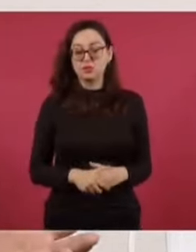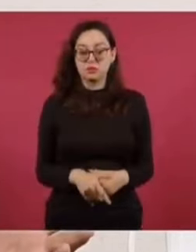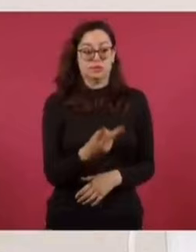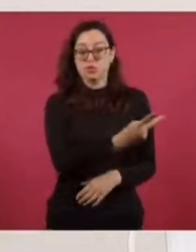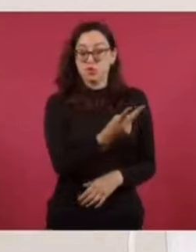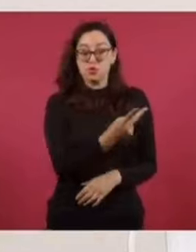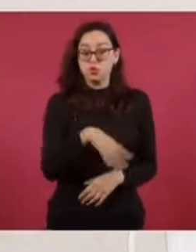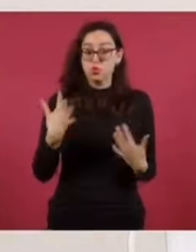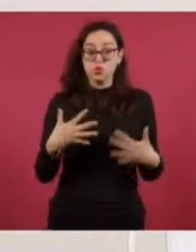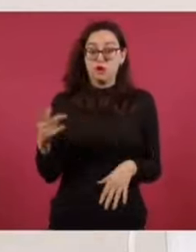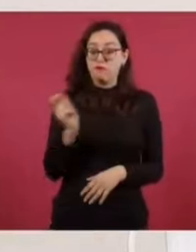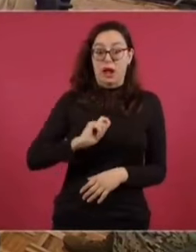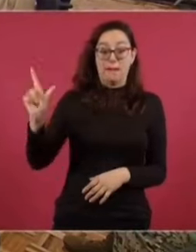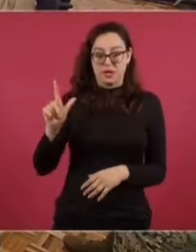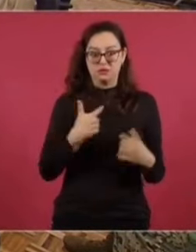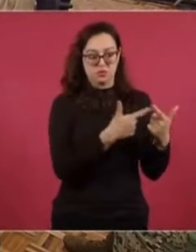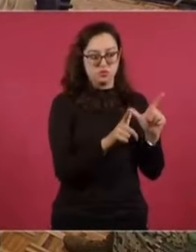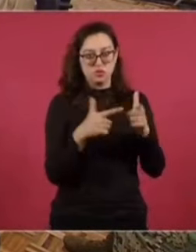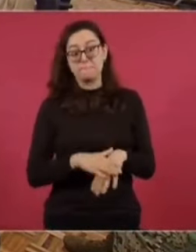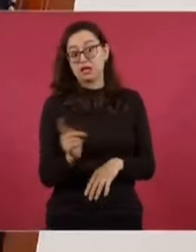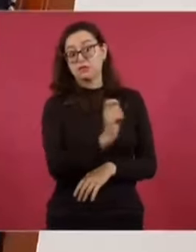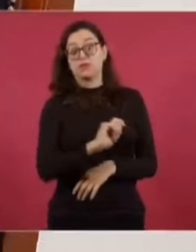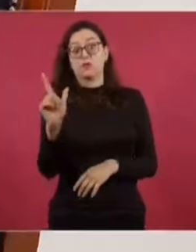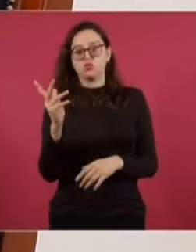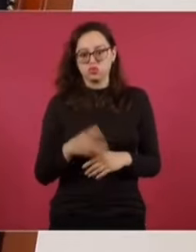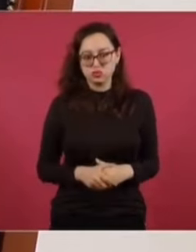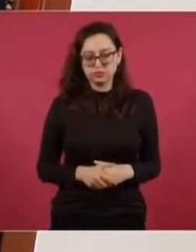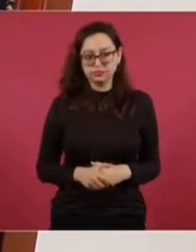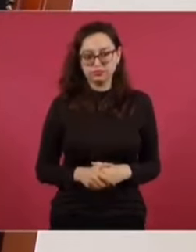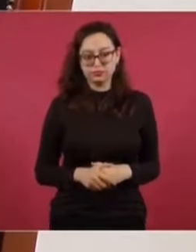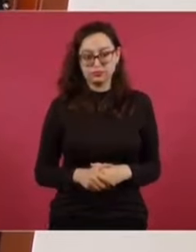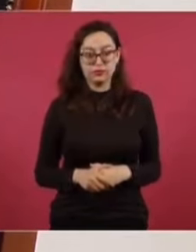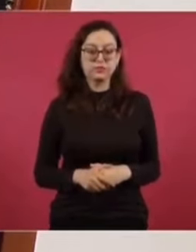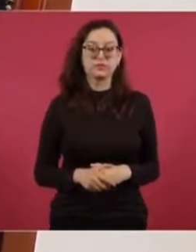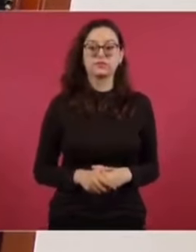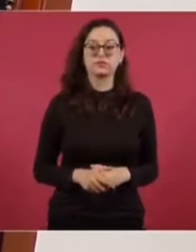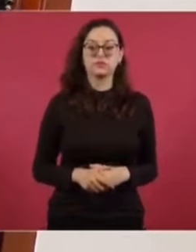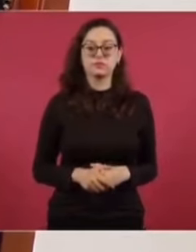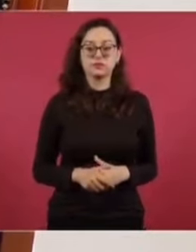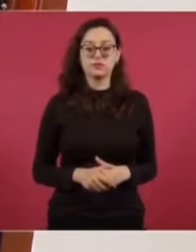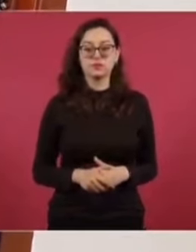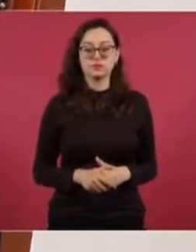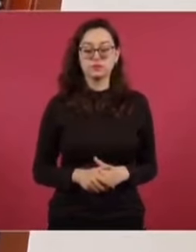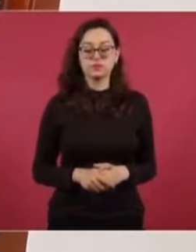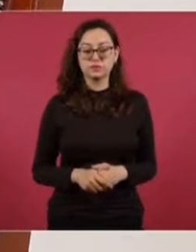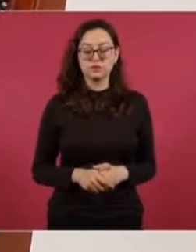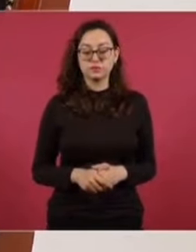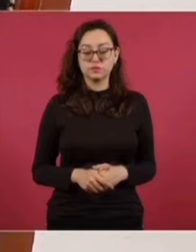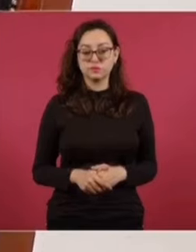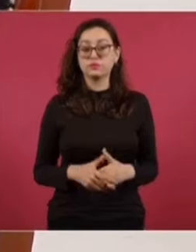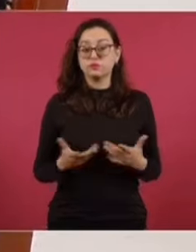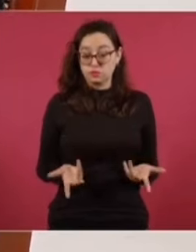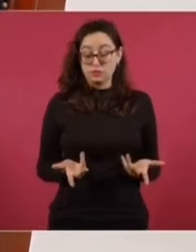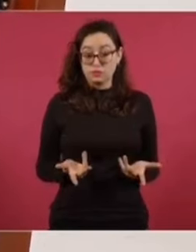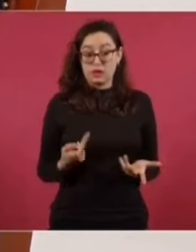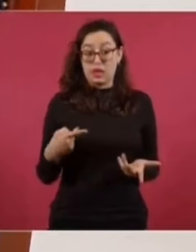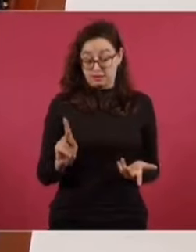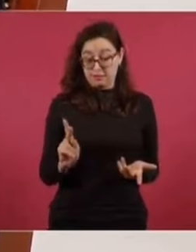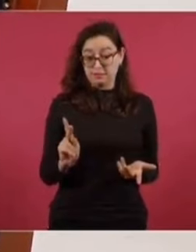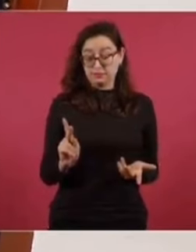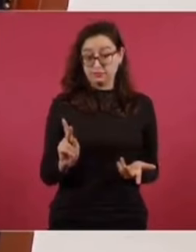más famosos, por decirlo de alguna manera, en el país. Y sin embargo, aun cuando fue un asunto, se trata de un asunto